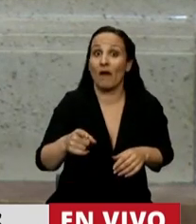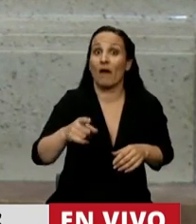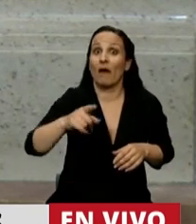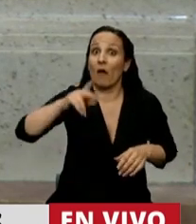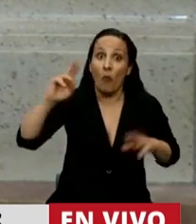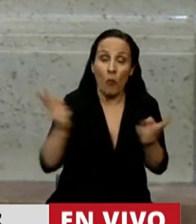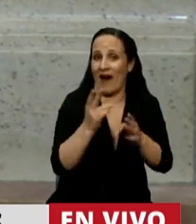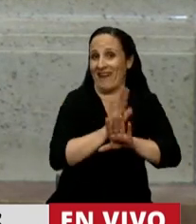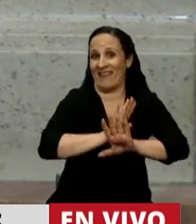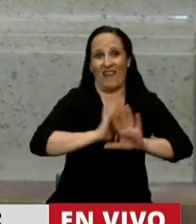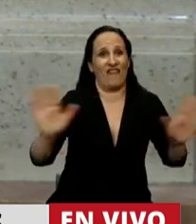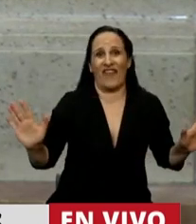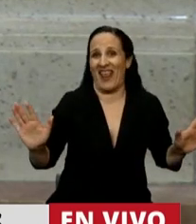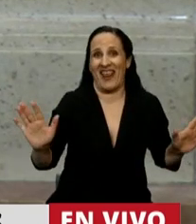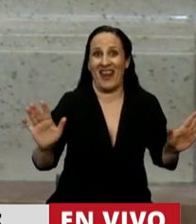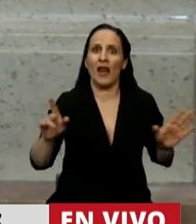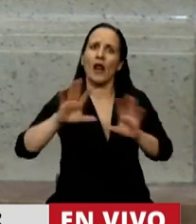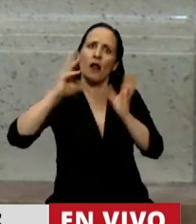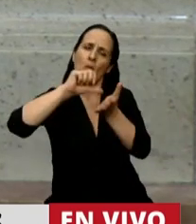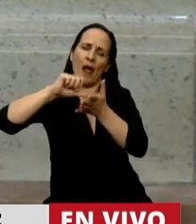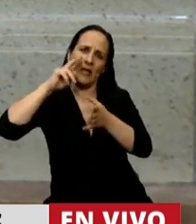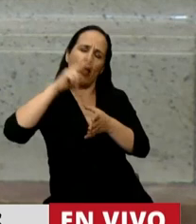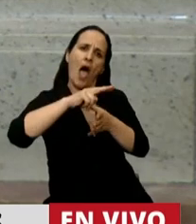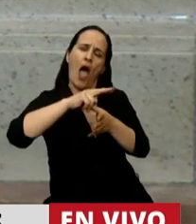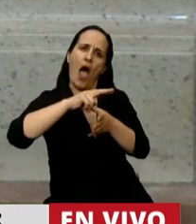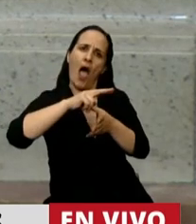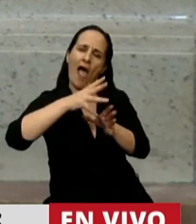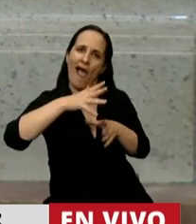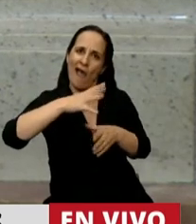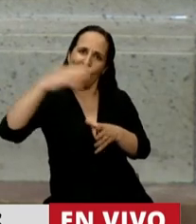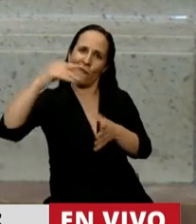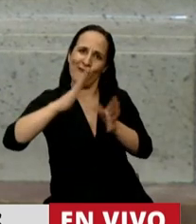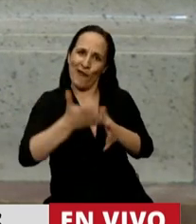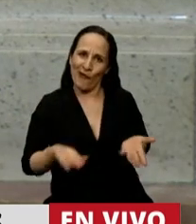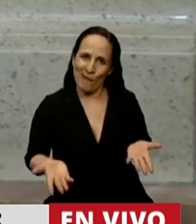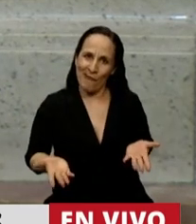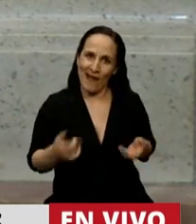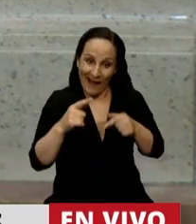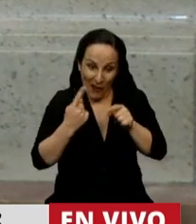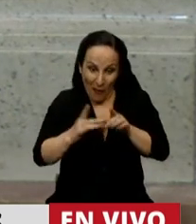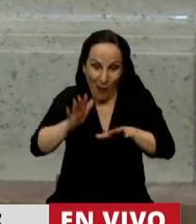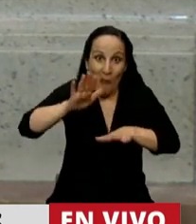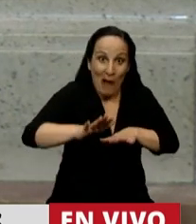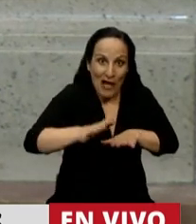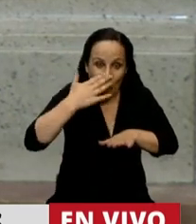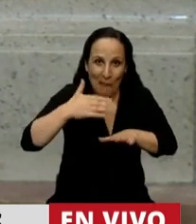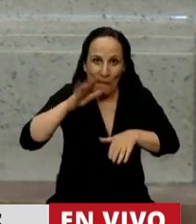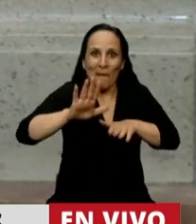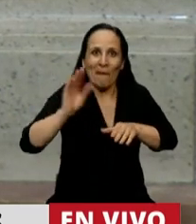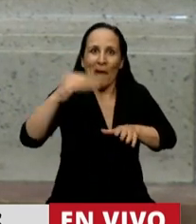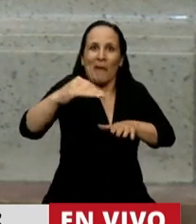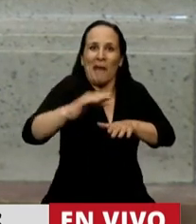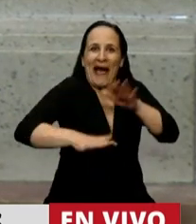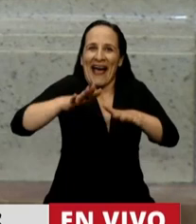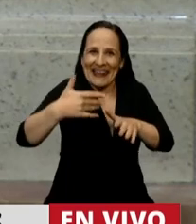en Argentina y un ejemplo mundial, y un ejemplo para seguir con ese paso, lograr otros pasos que necesita el movimiento de